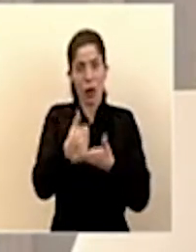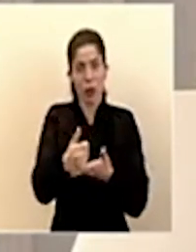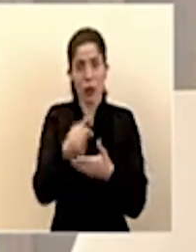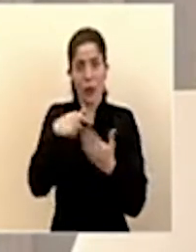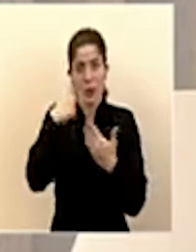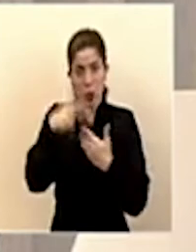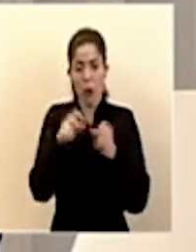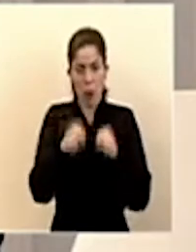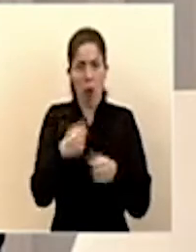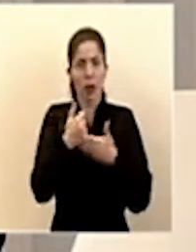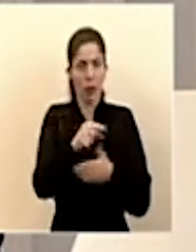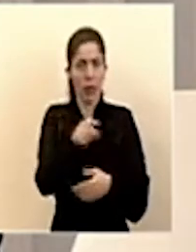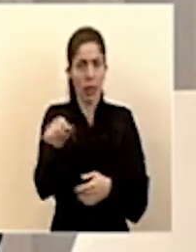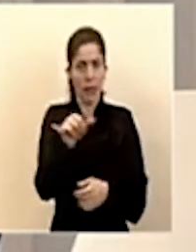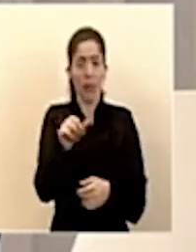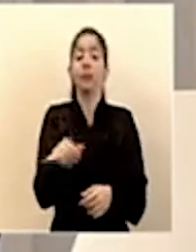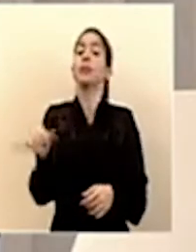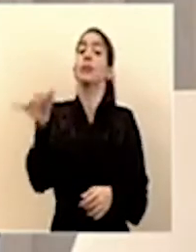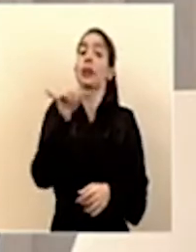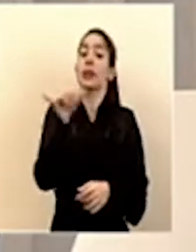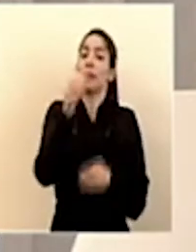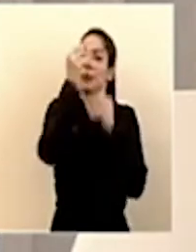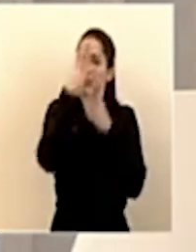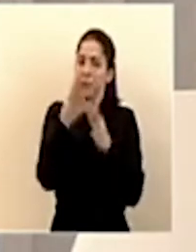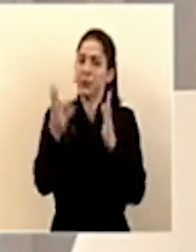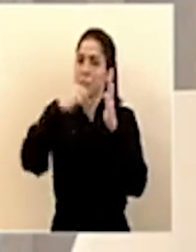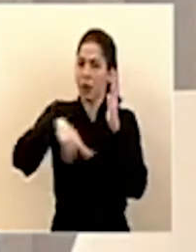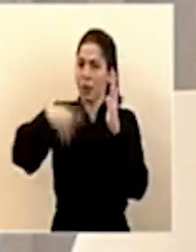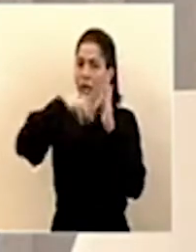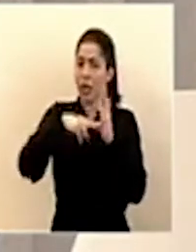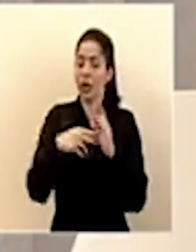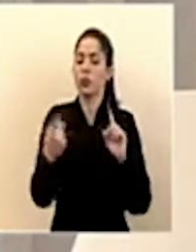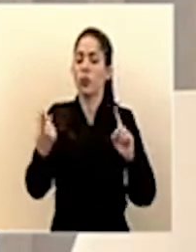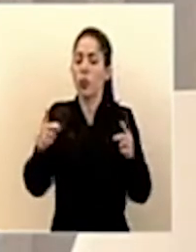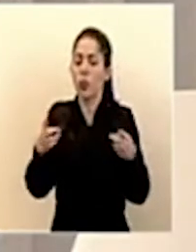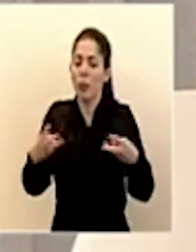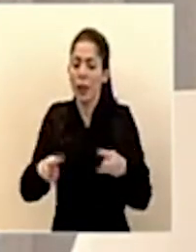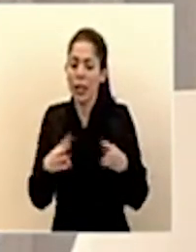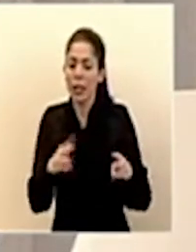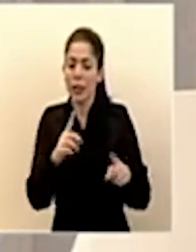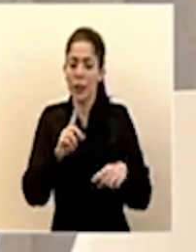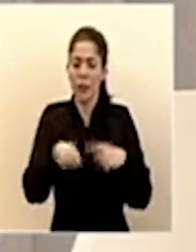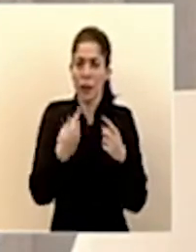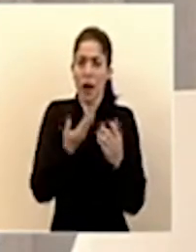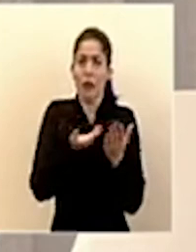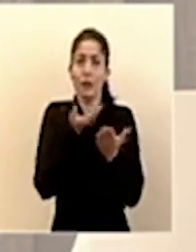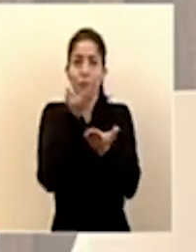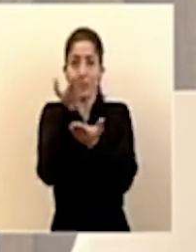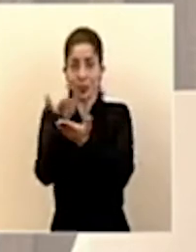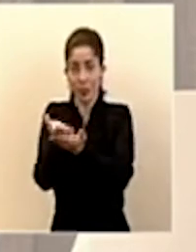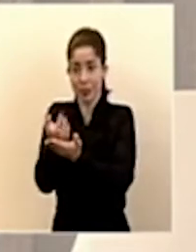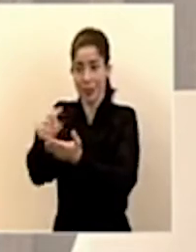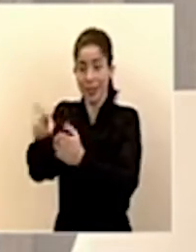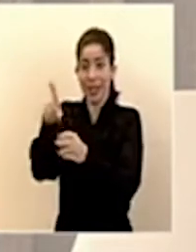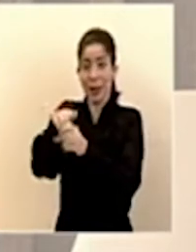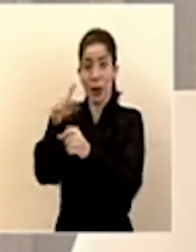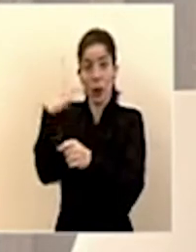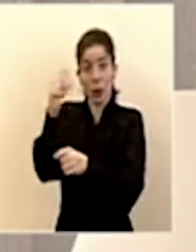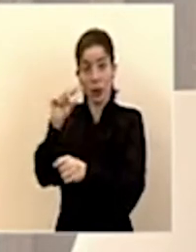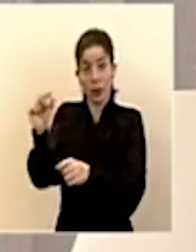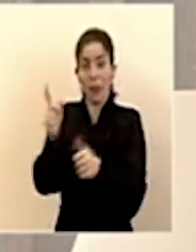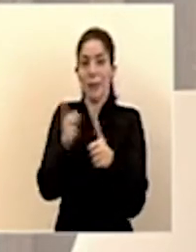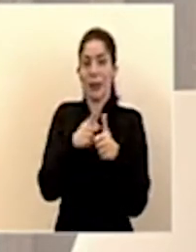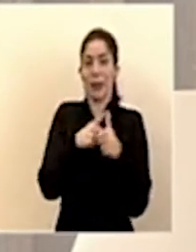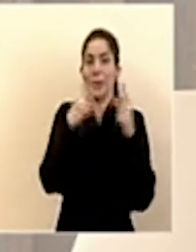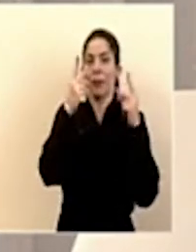de este programa. Decir también y reiterar las medidas que estaremos presentando al Congreso la otra semana son el presupuesto